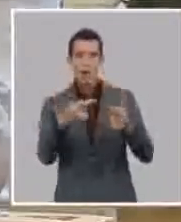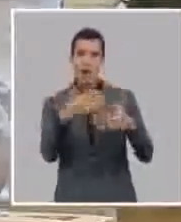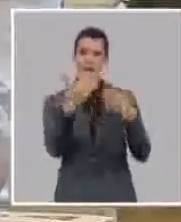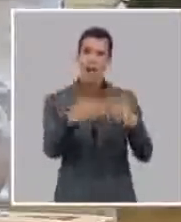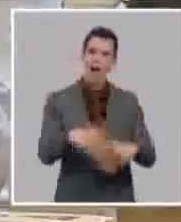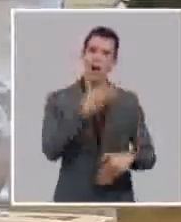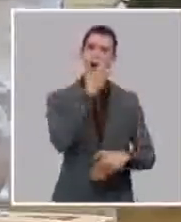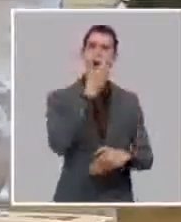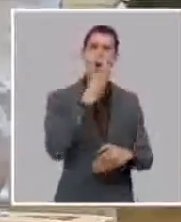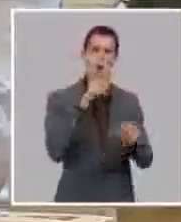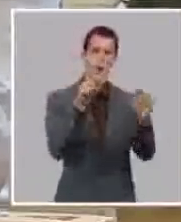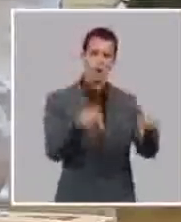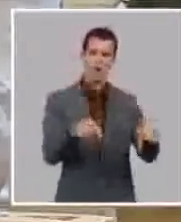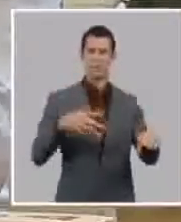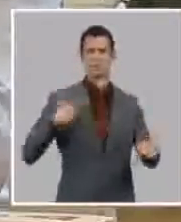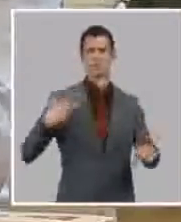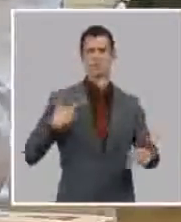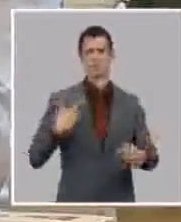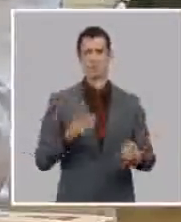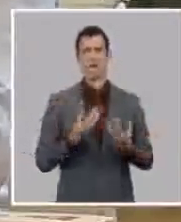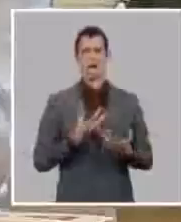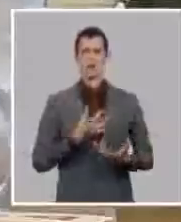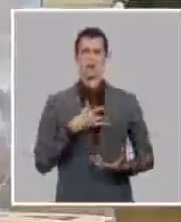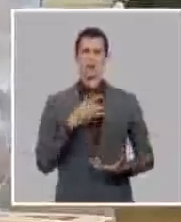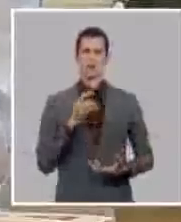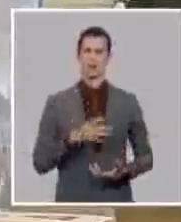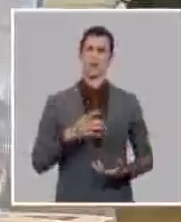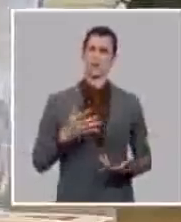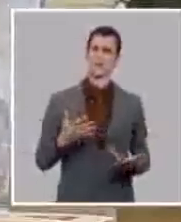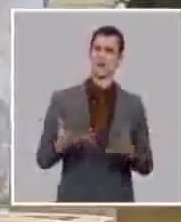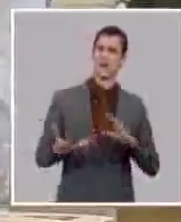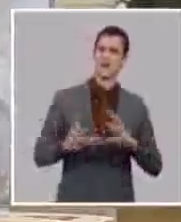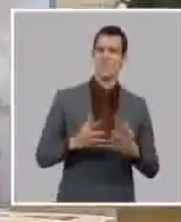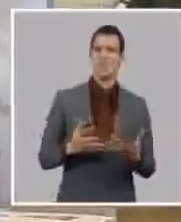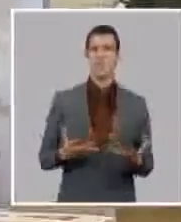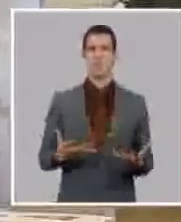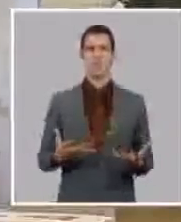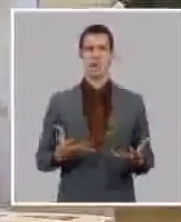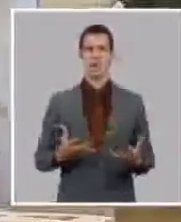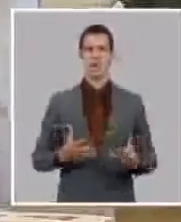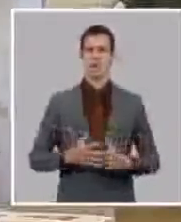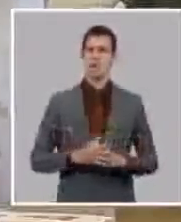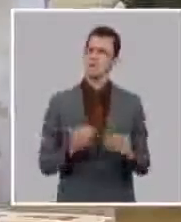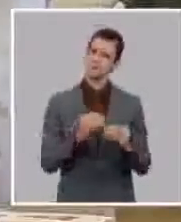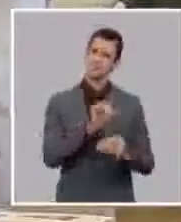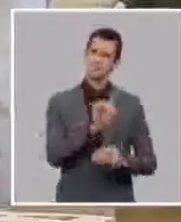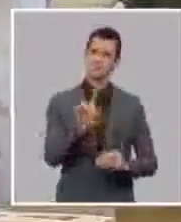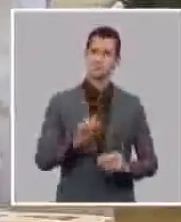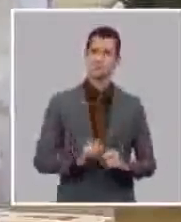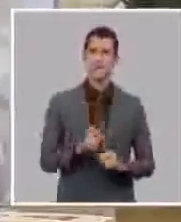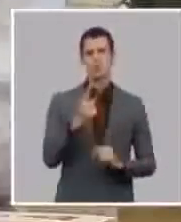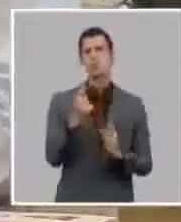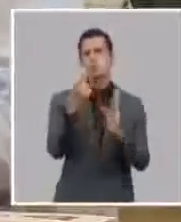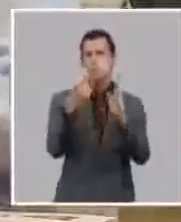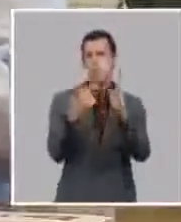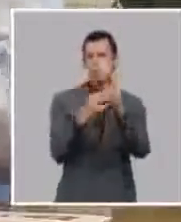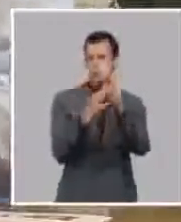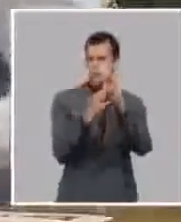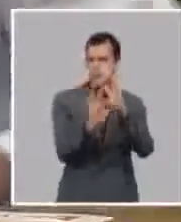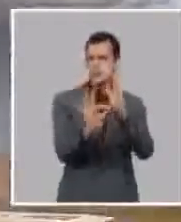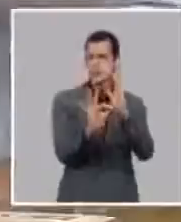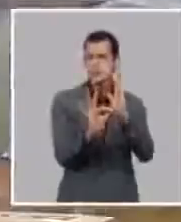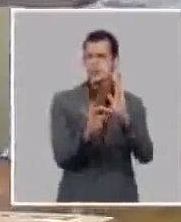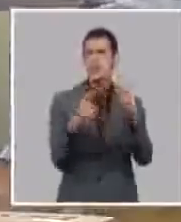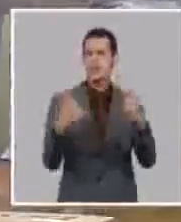que lleven esa actitud son fracturas que tenemos en nuestra atención a determinados problemas sociales son